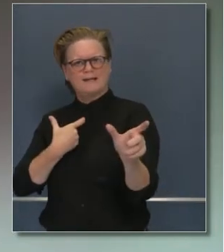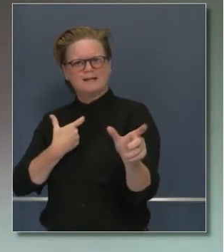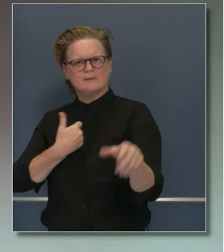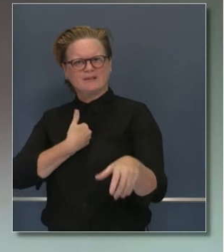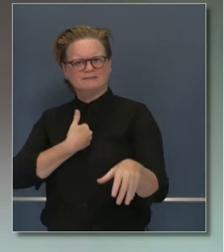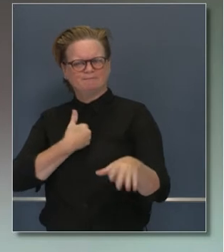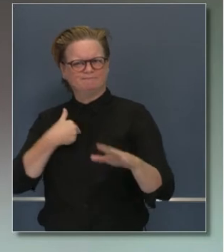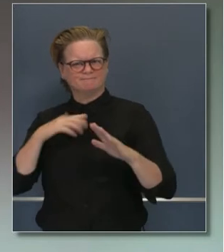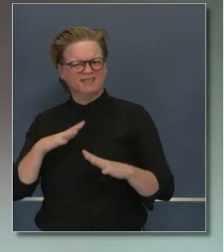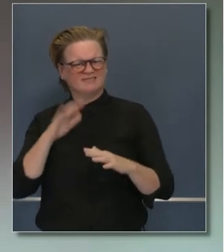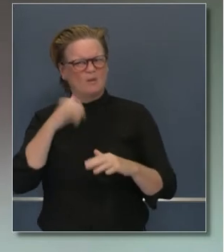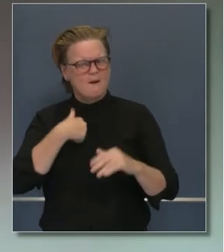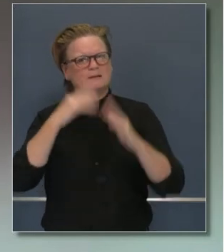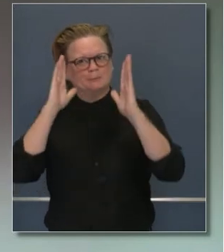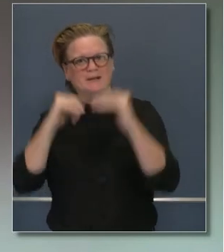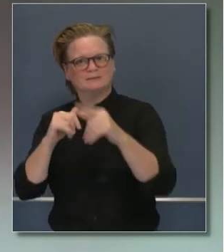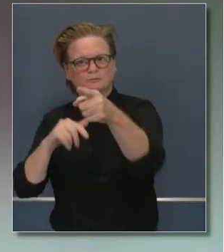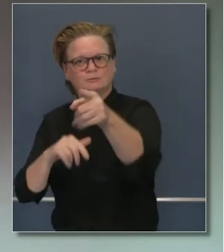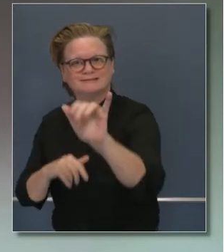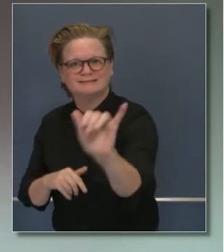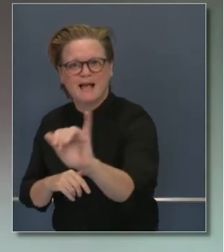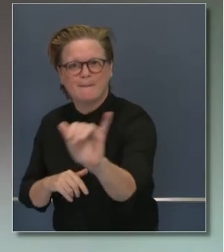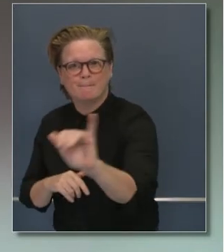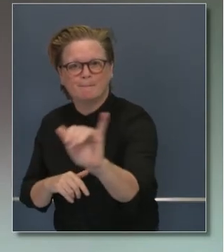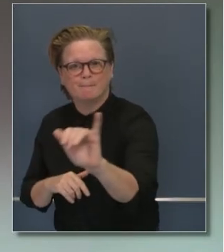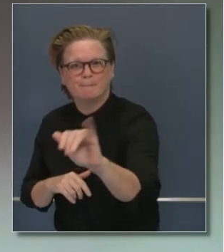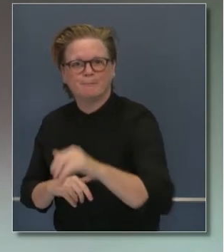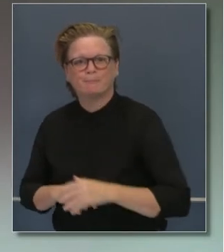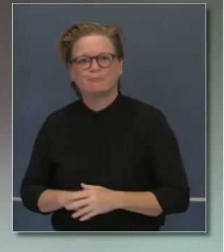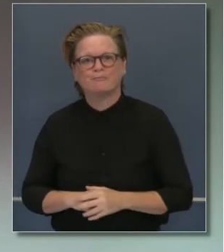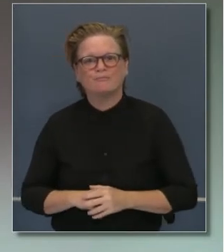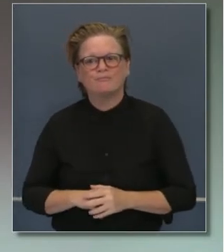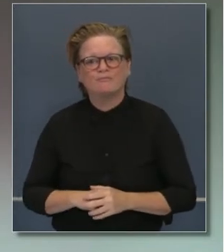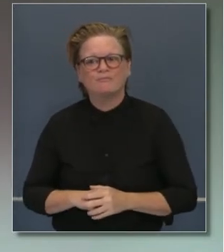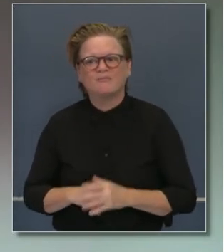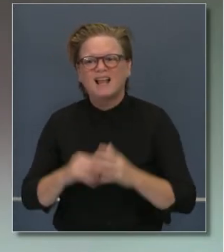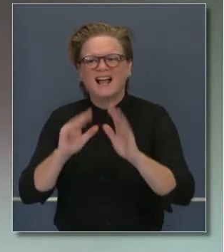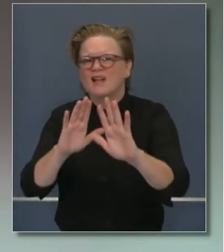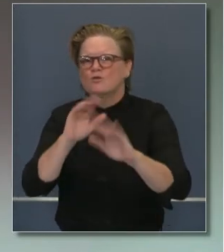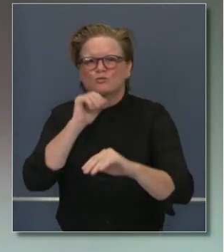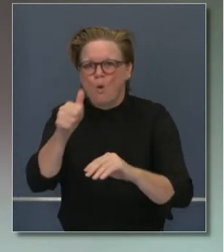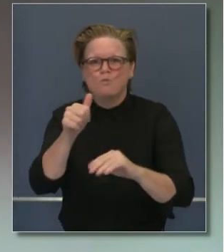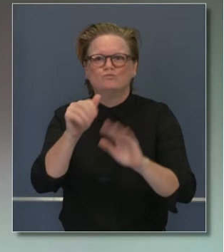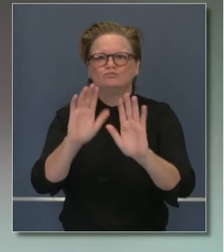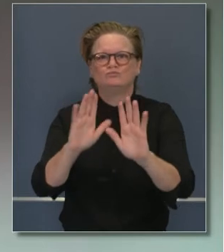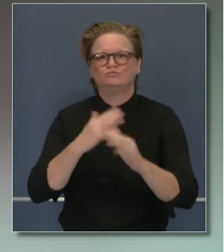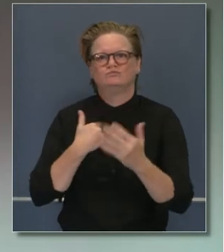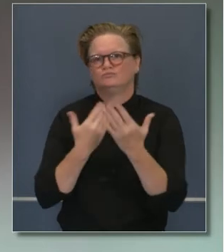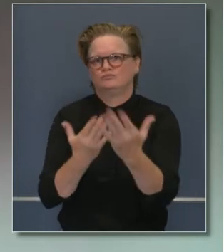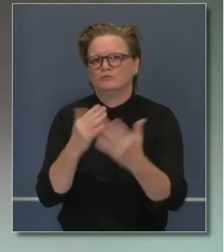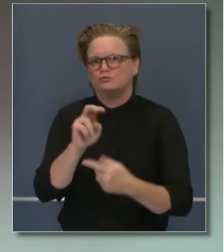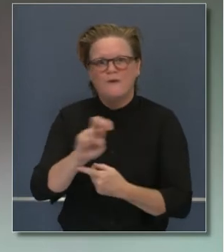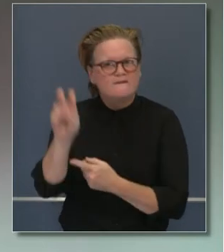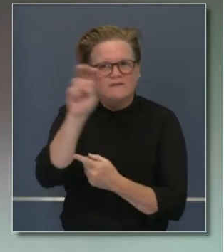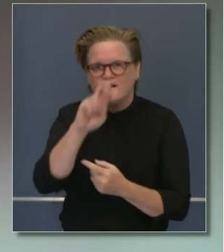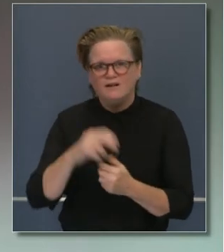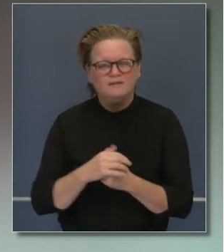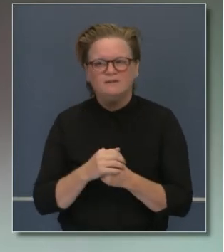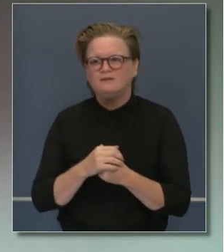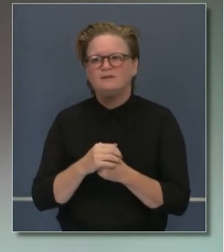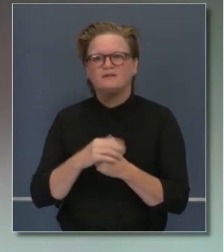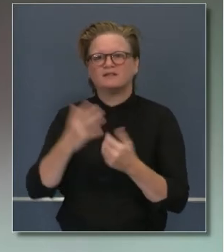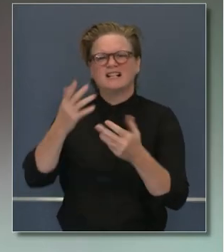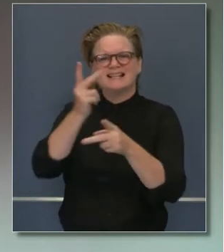propagación. Y sabemos que a lo ancho del estado estamos pidiendo que traten de quedarse cerca de su casa, eviten